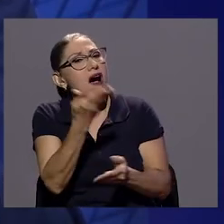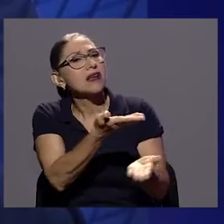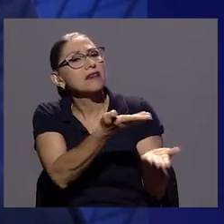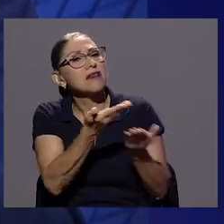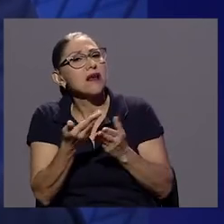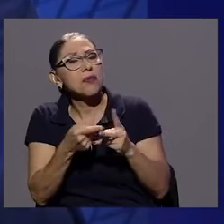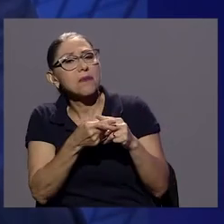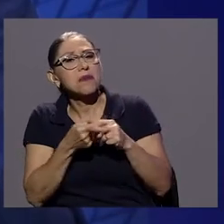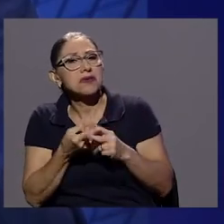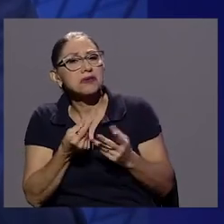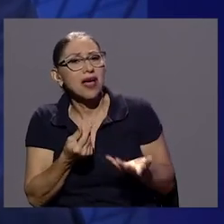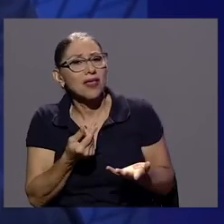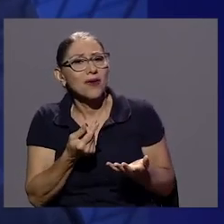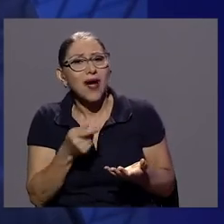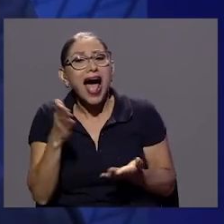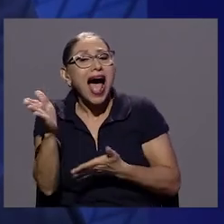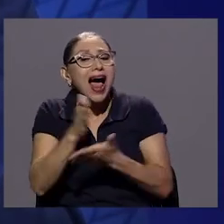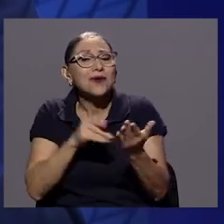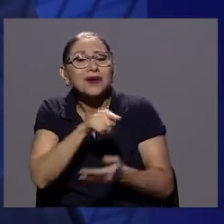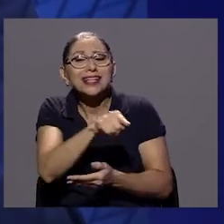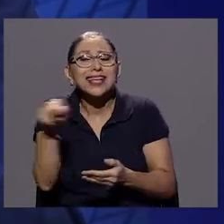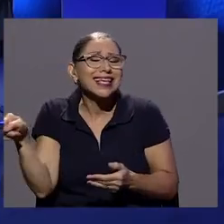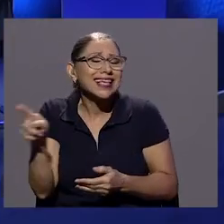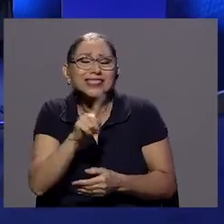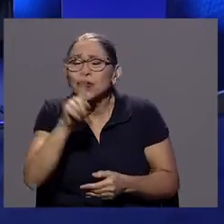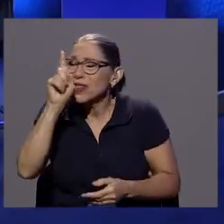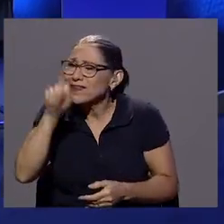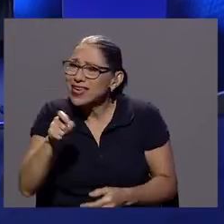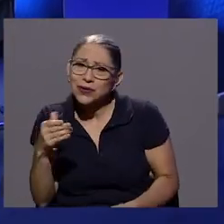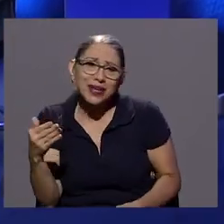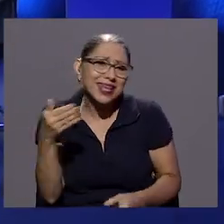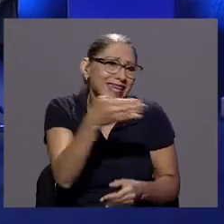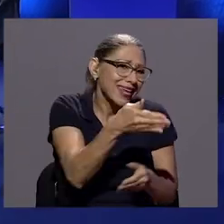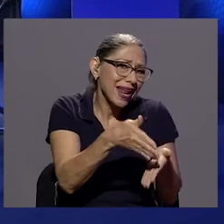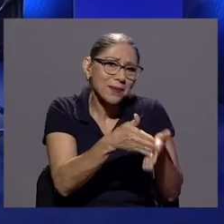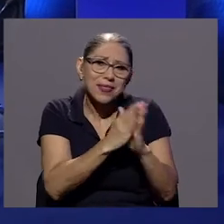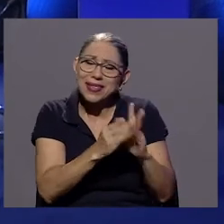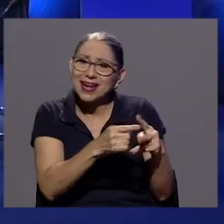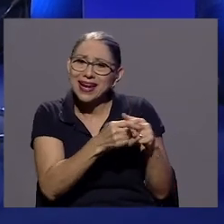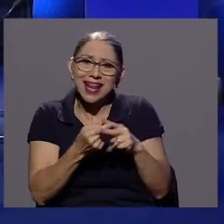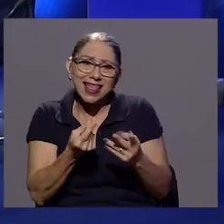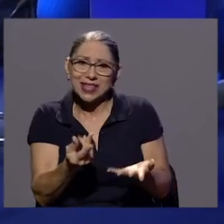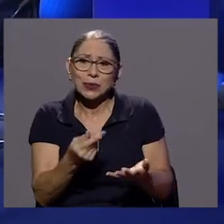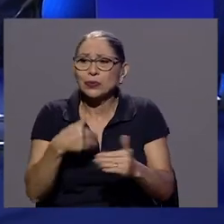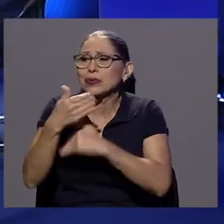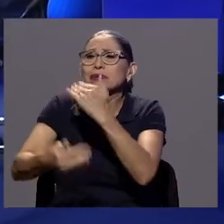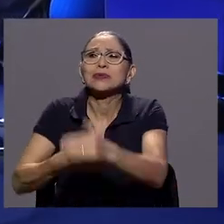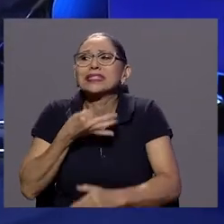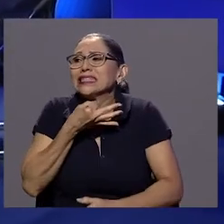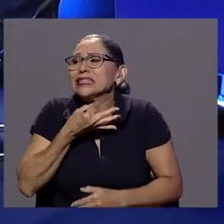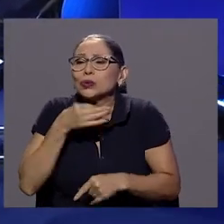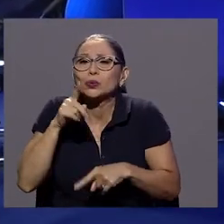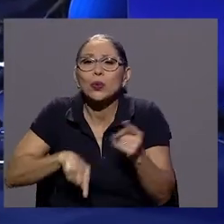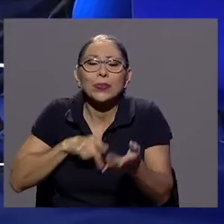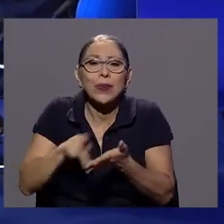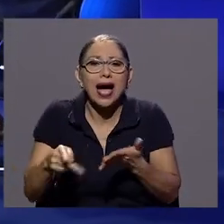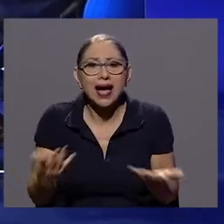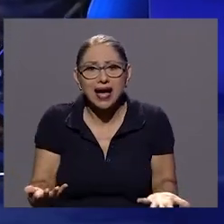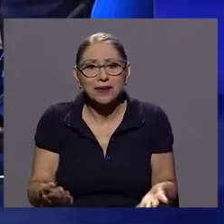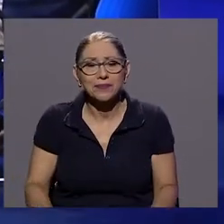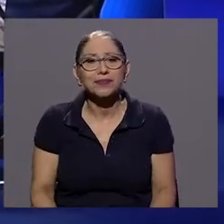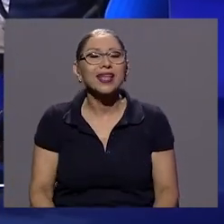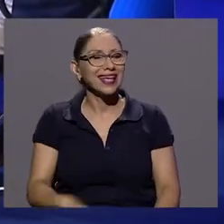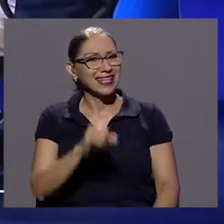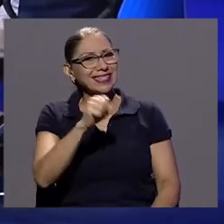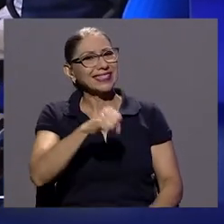haber acudido ni accedido al crédito. Pero también, y lo veíamos claramente en un tipo de publicidad